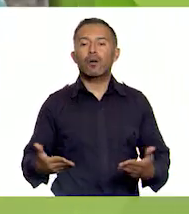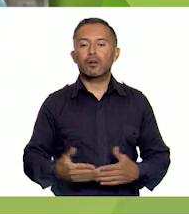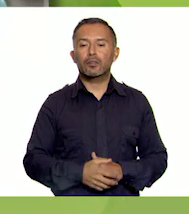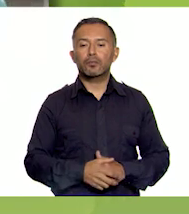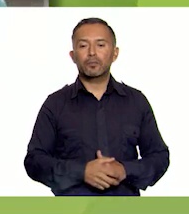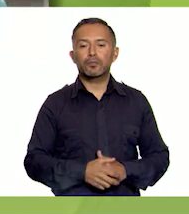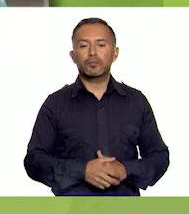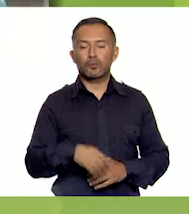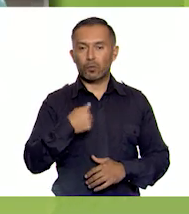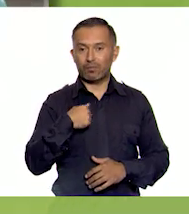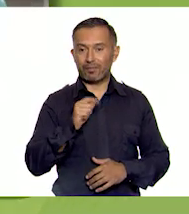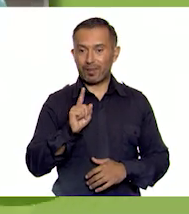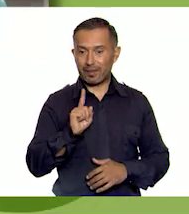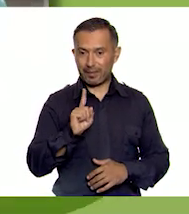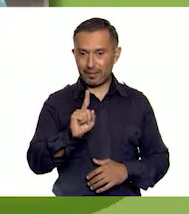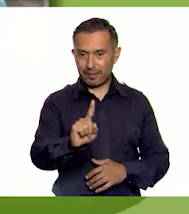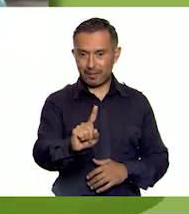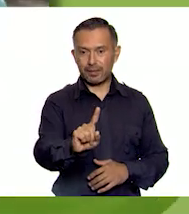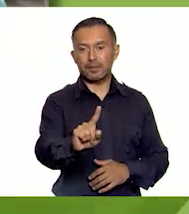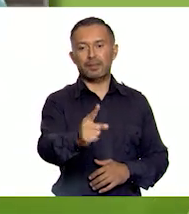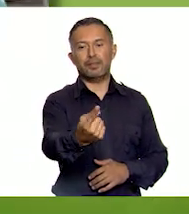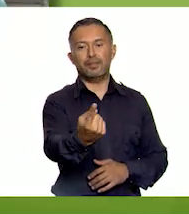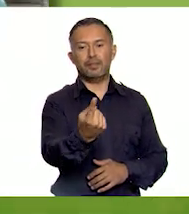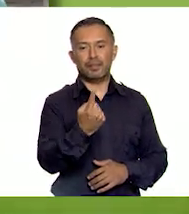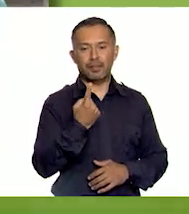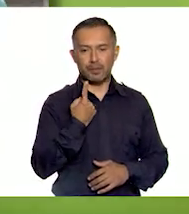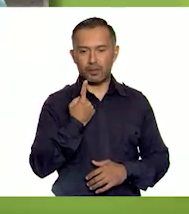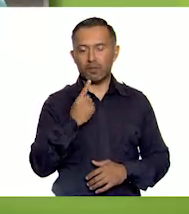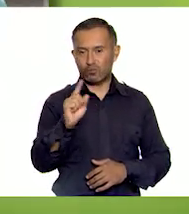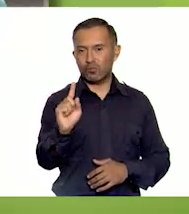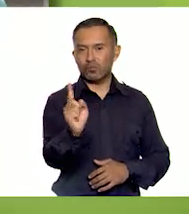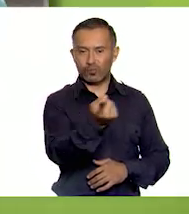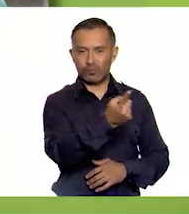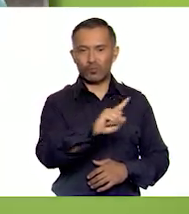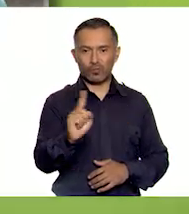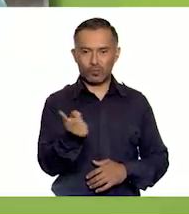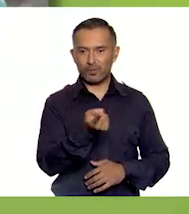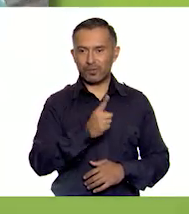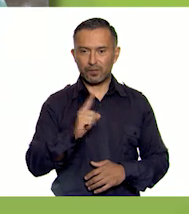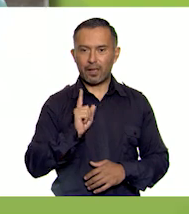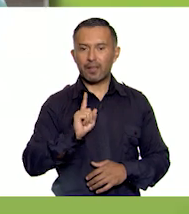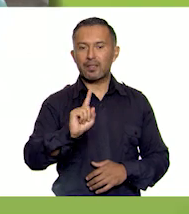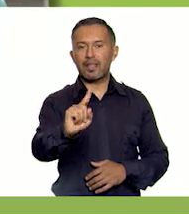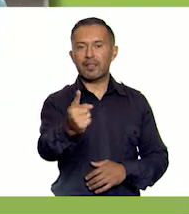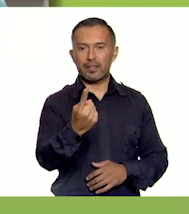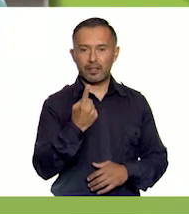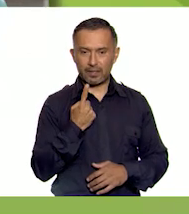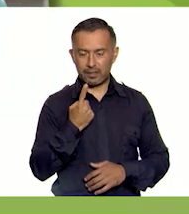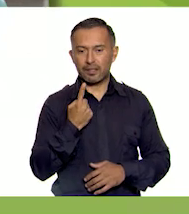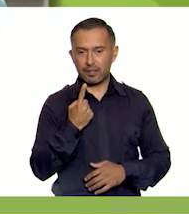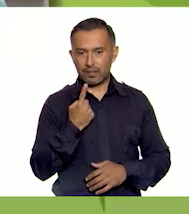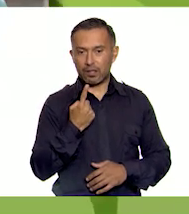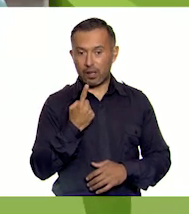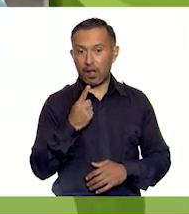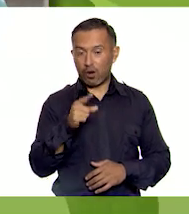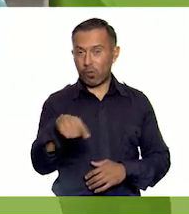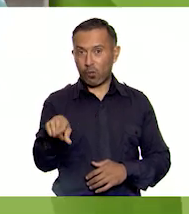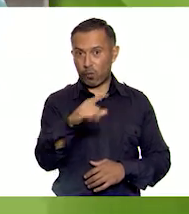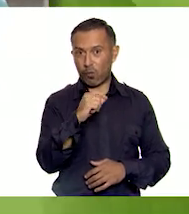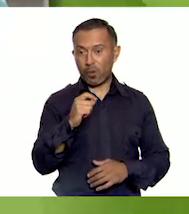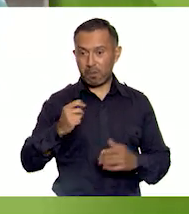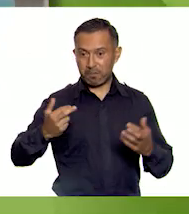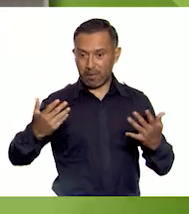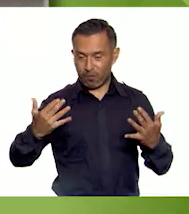hacia adelante y hacia atrás en zigzag. Adelante y atrás. No olvides mover tus brazos.